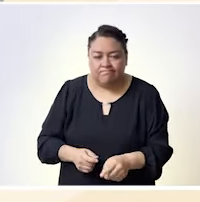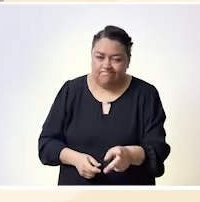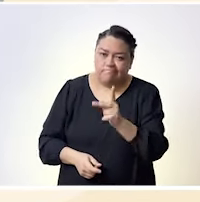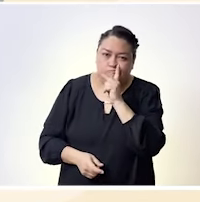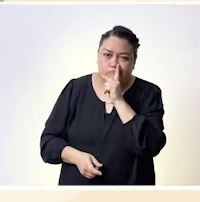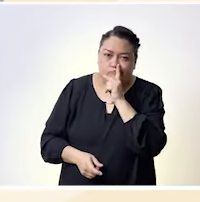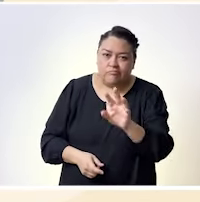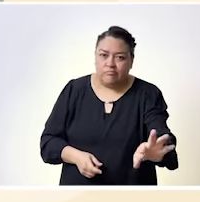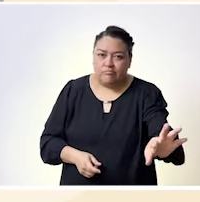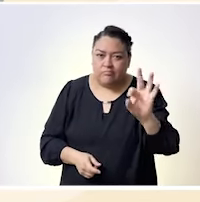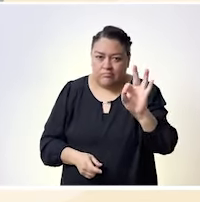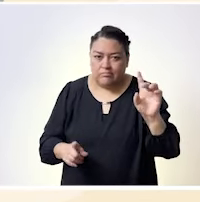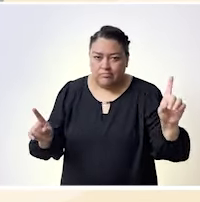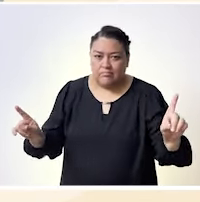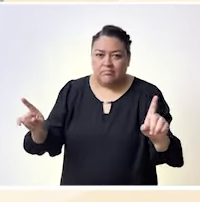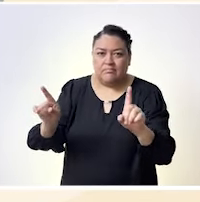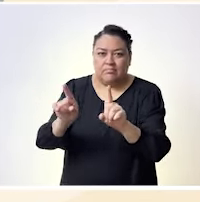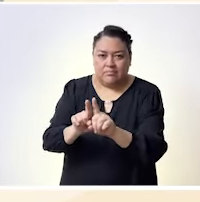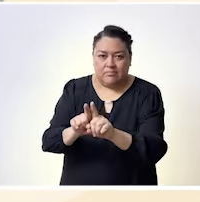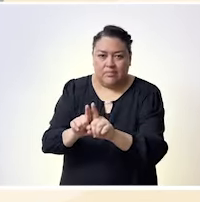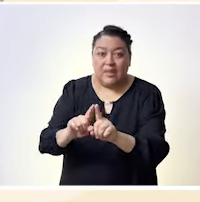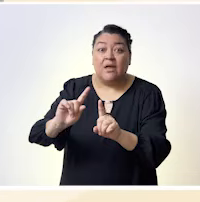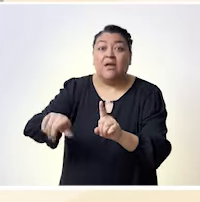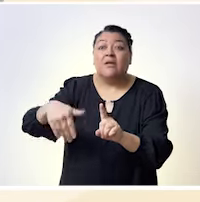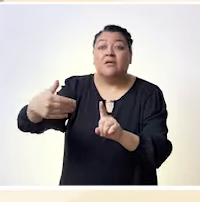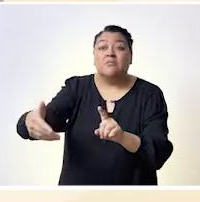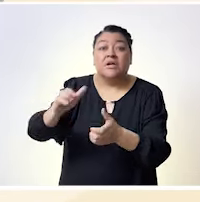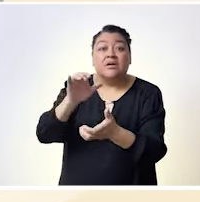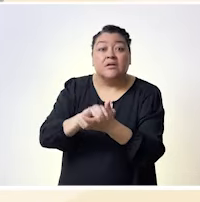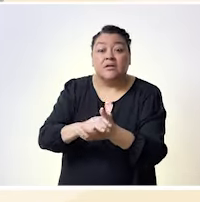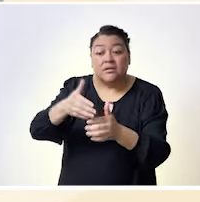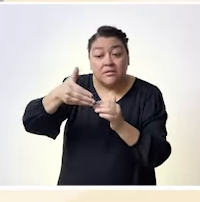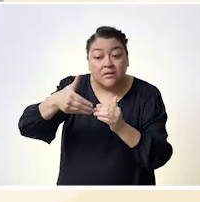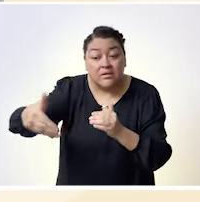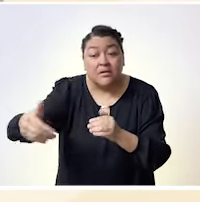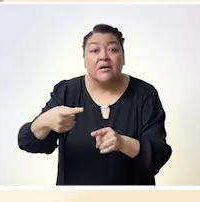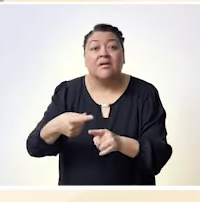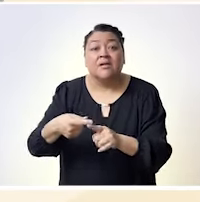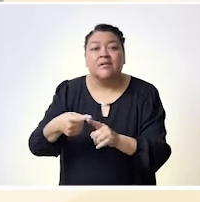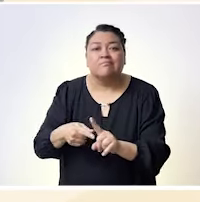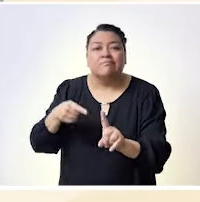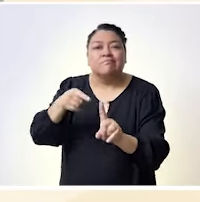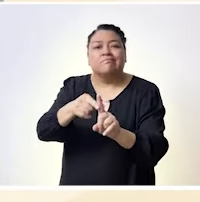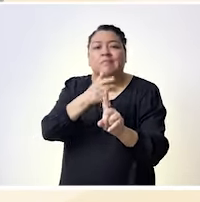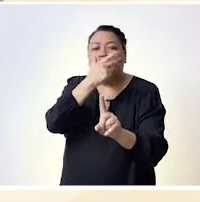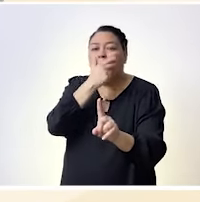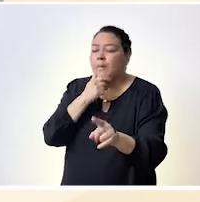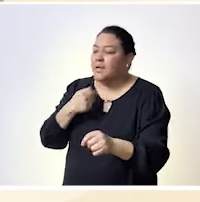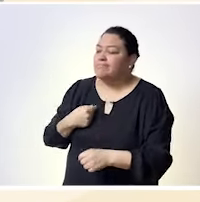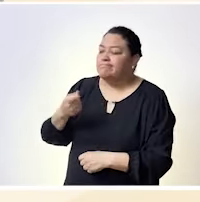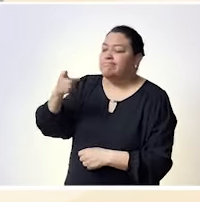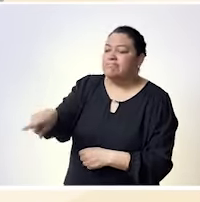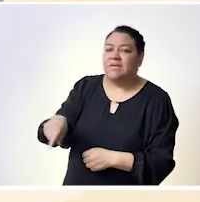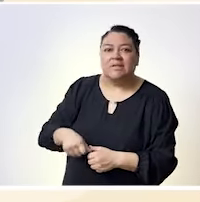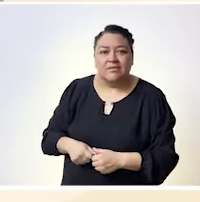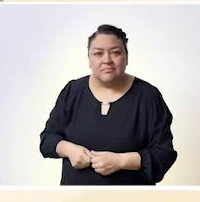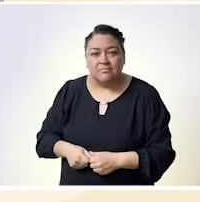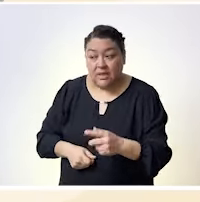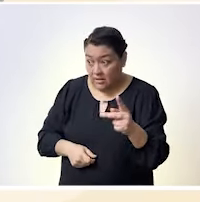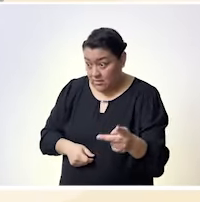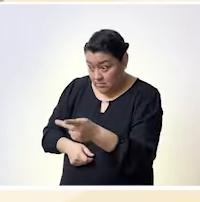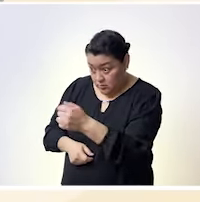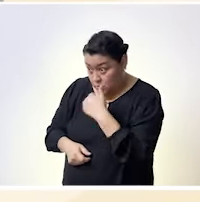hombres tienen el derecho de decidir y decidir no solamente en tener una mujer a una esposa sino a varias porque